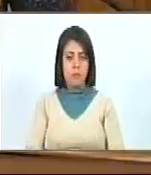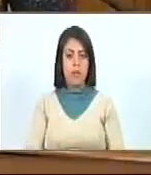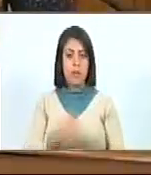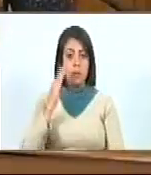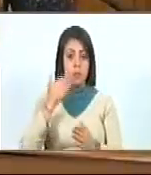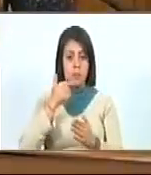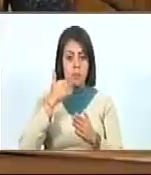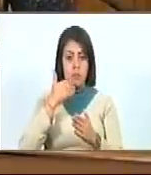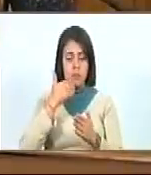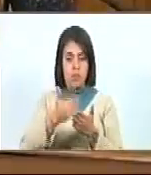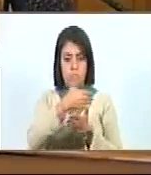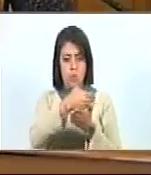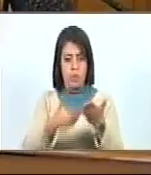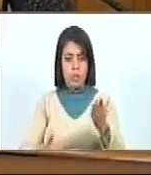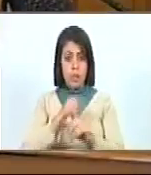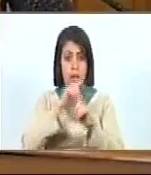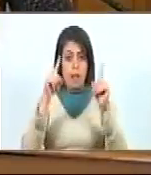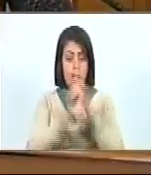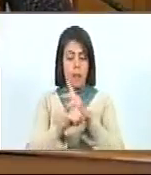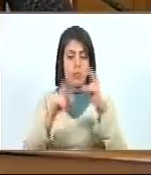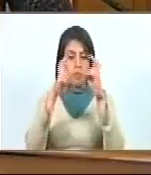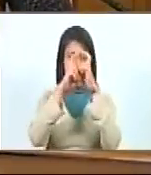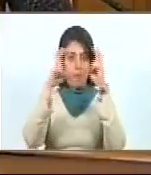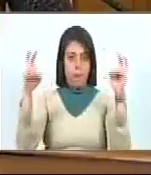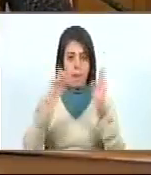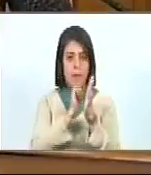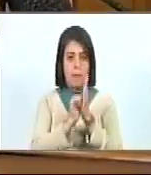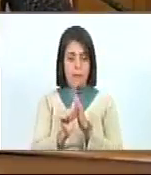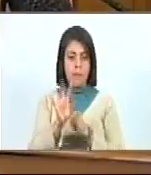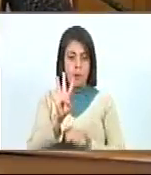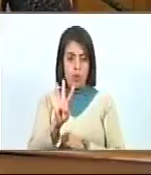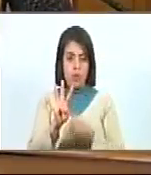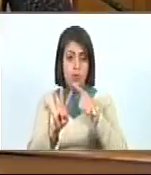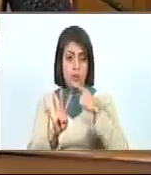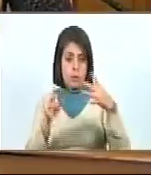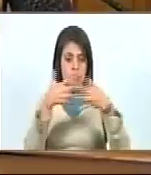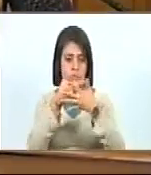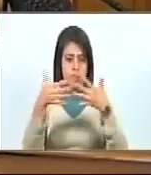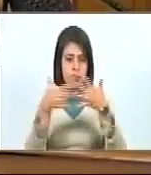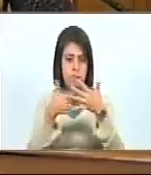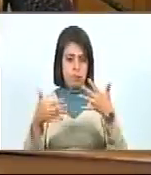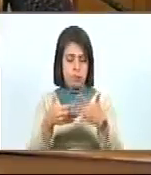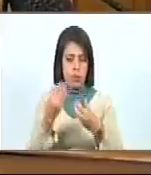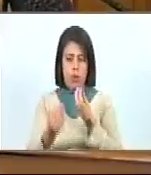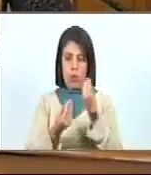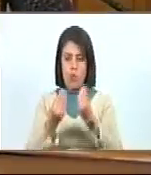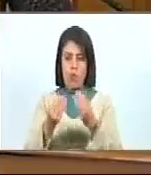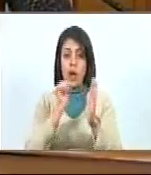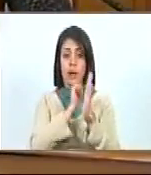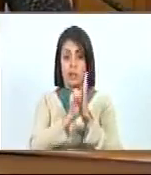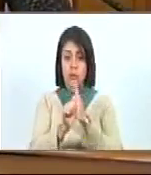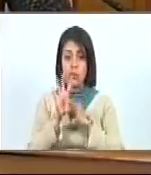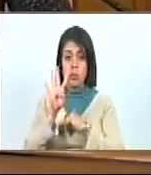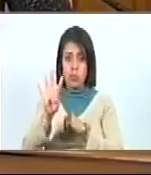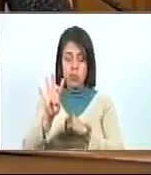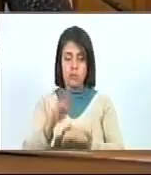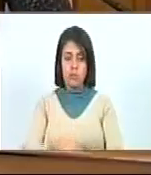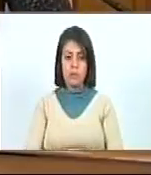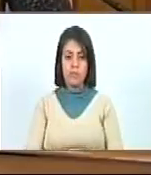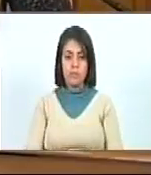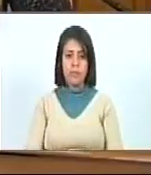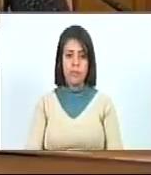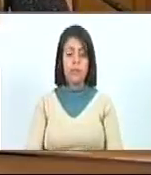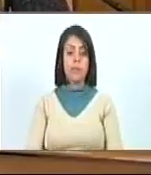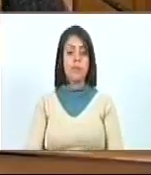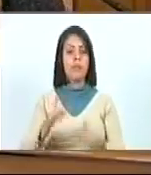se propone aprobar con modificaciones el contenido del artículo 4, quedando redactado de la siguiente manera. Artículo 4.